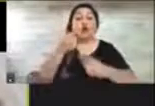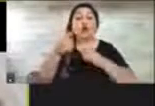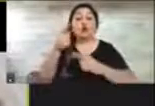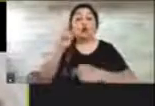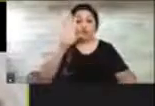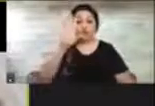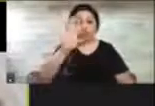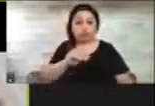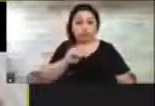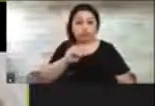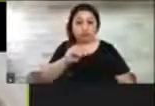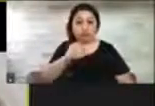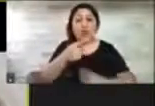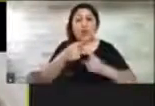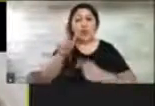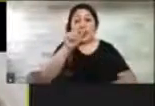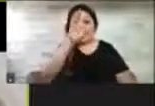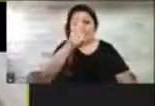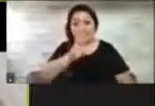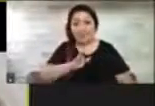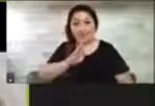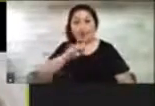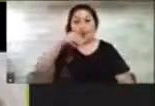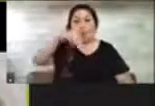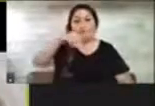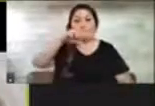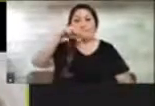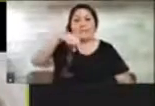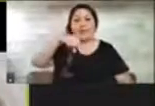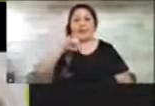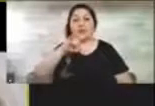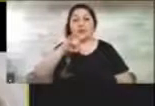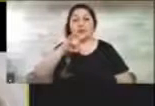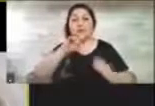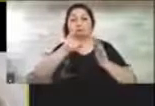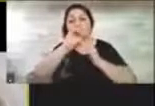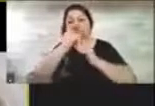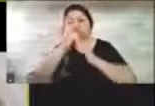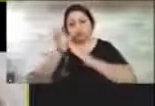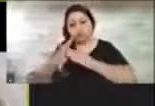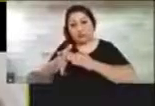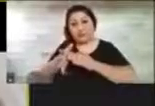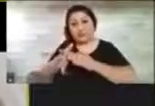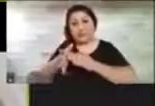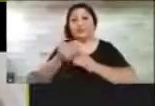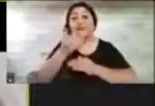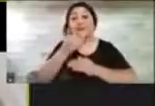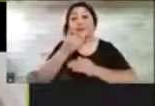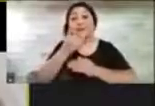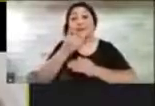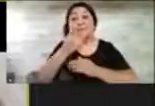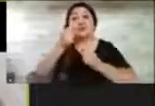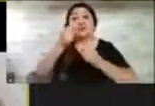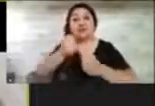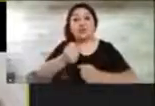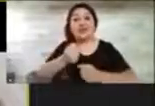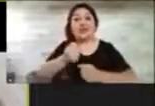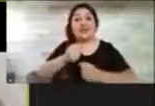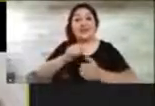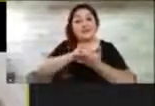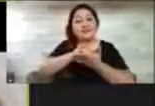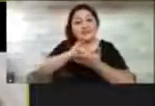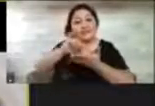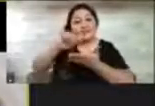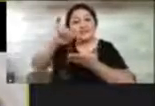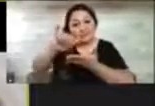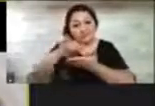medio tiene un botón de menú, tiene además la posibilidad de, además de hacer y recibir llamados, enviar y recibir mensajes de